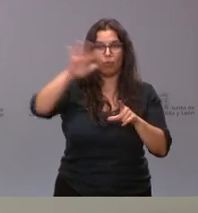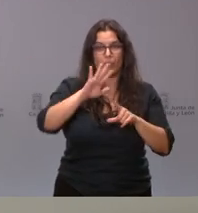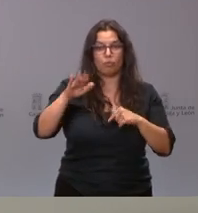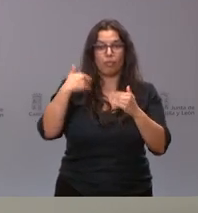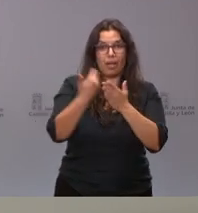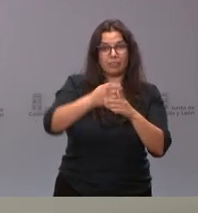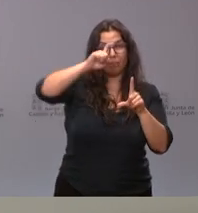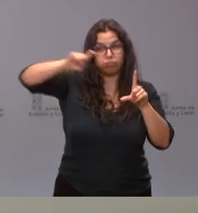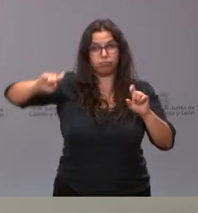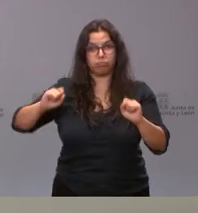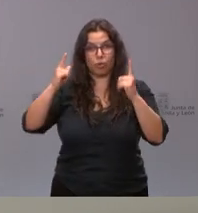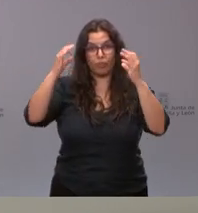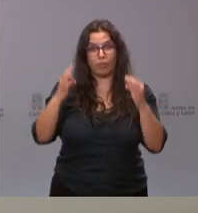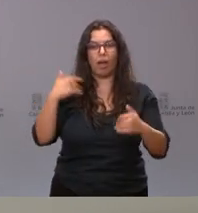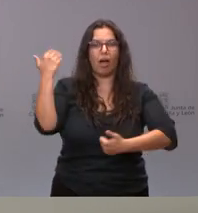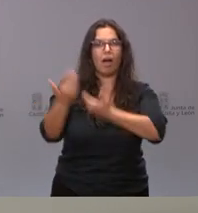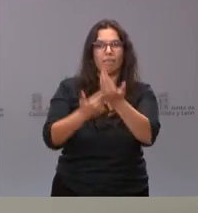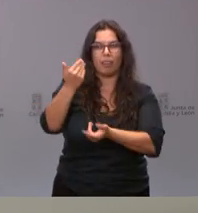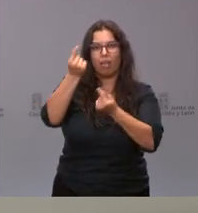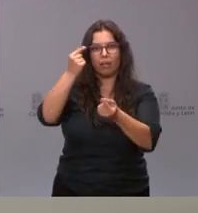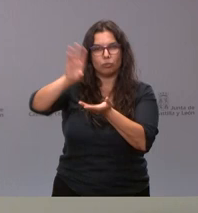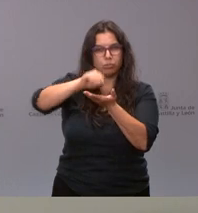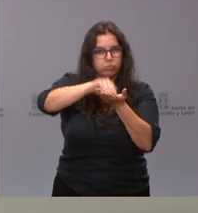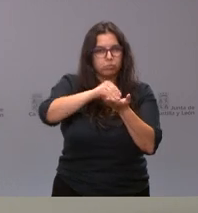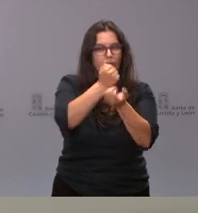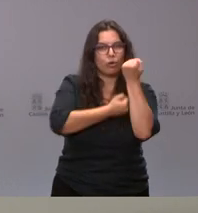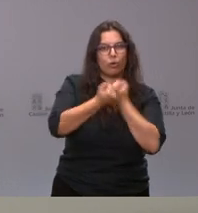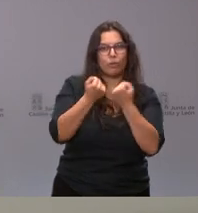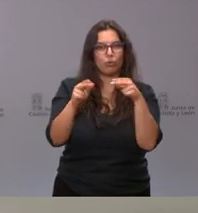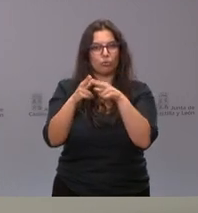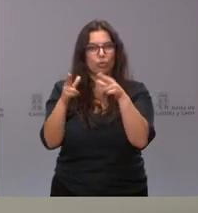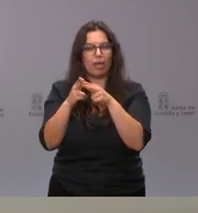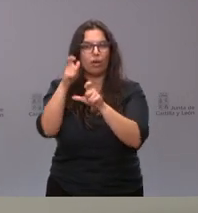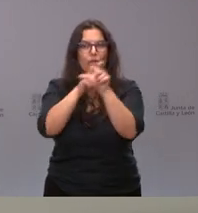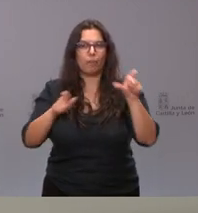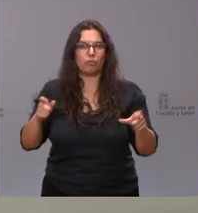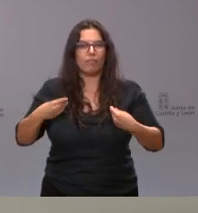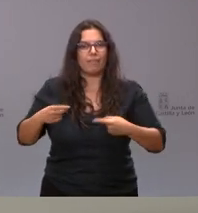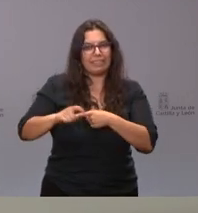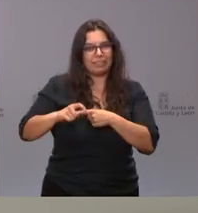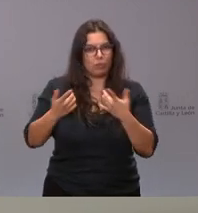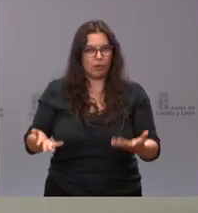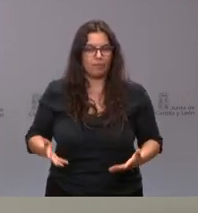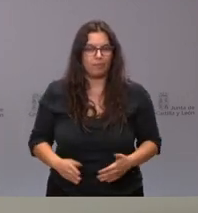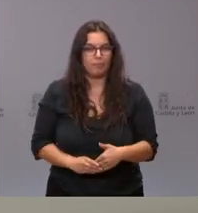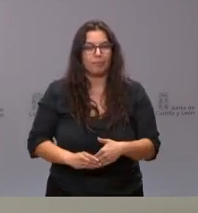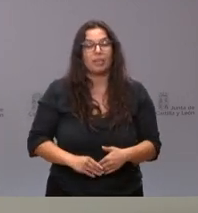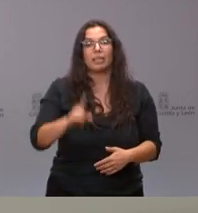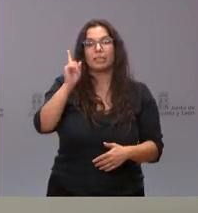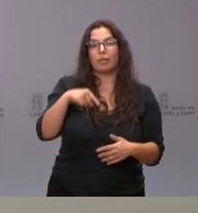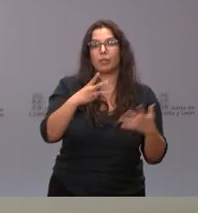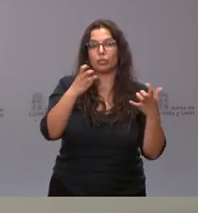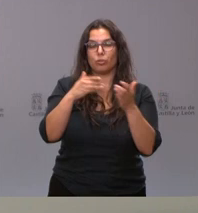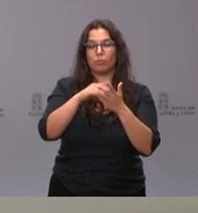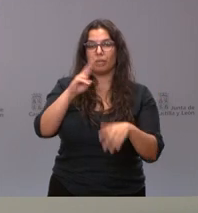seguiremos avanzando en los datos económicos, sociales y demográficos. Asimismo, 800.000 euros para